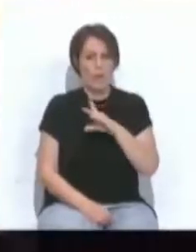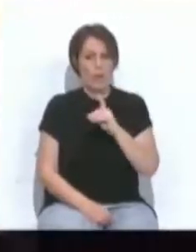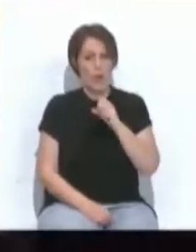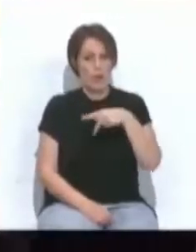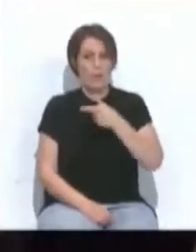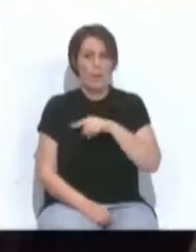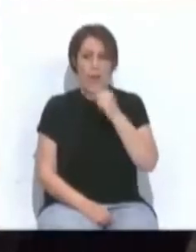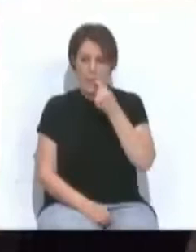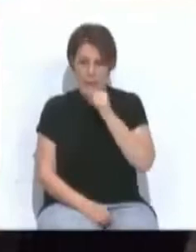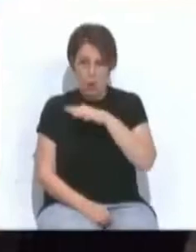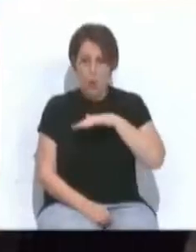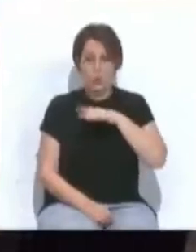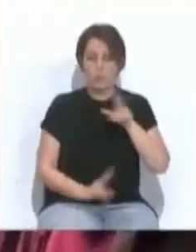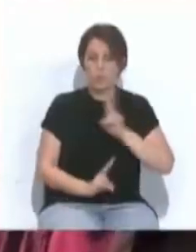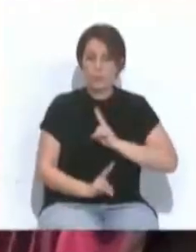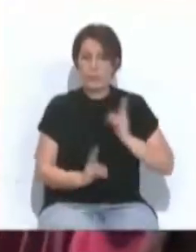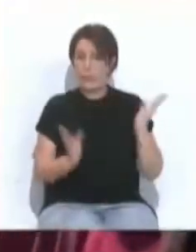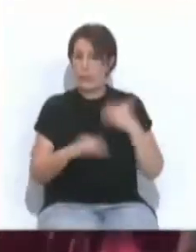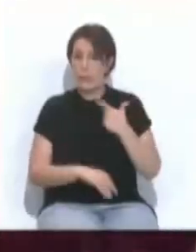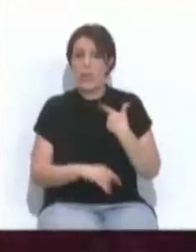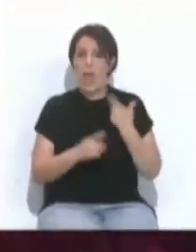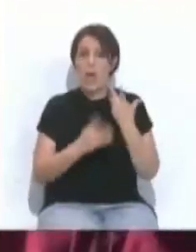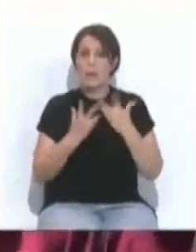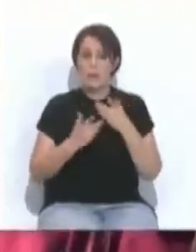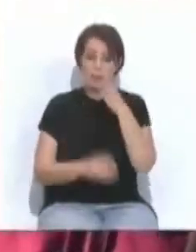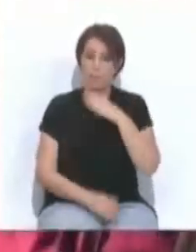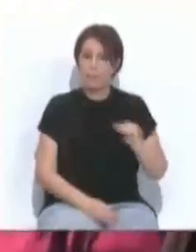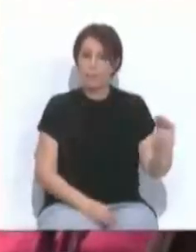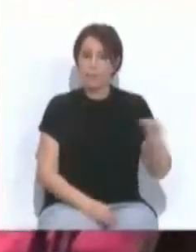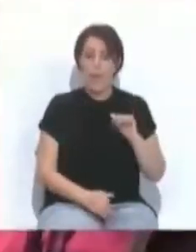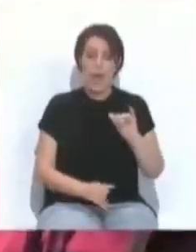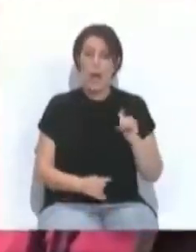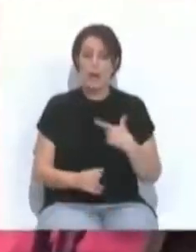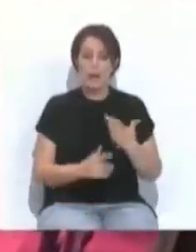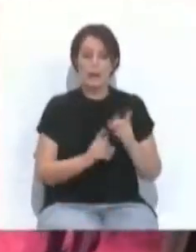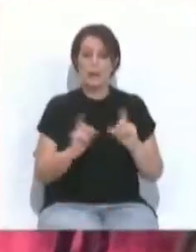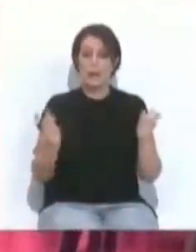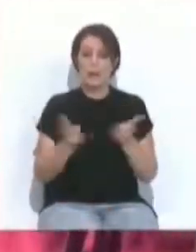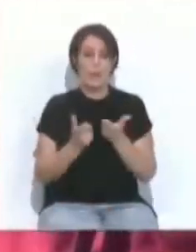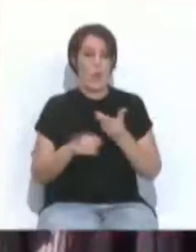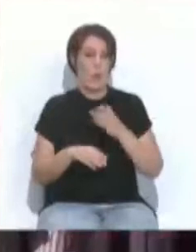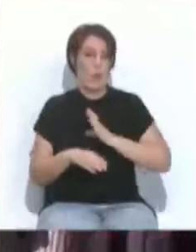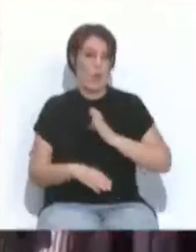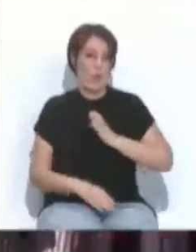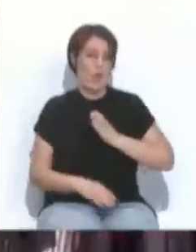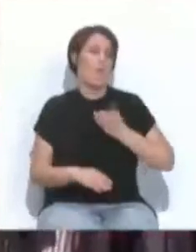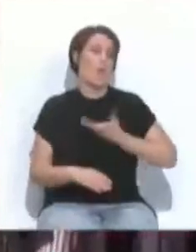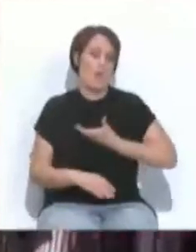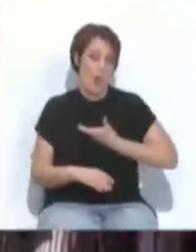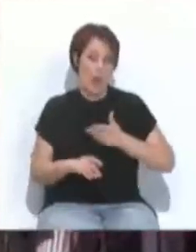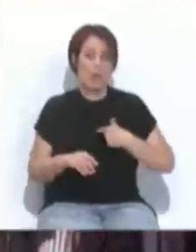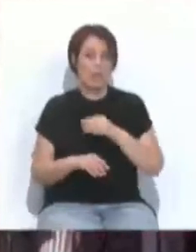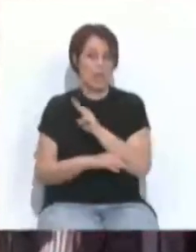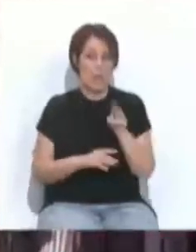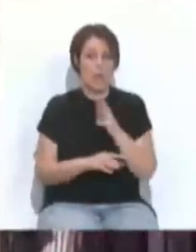palillero. Ante la falta de respuestas y el silencio administrativo han mantenido un encuentro con representantes del Grupo Municipal del Partido Popular para